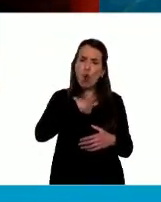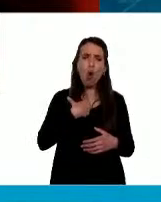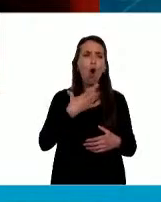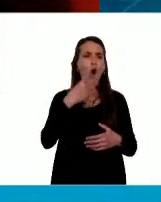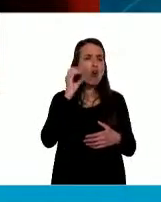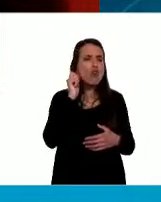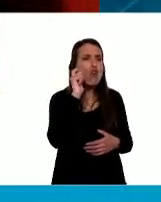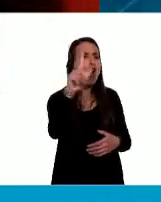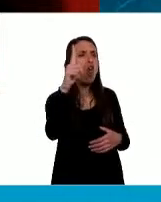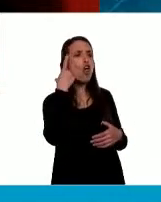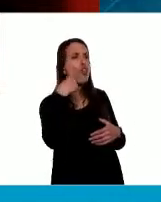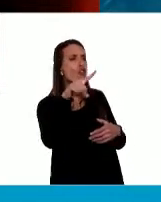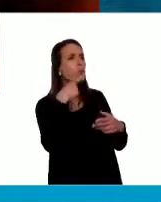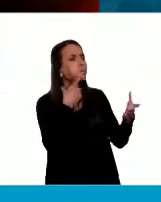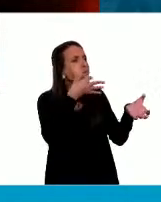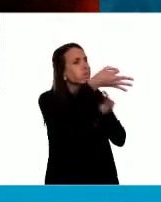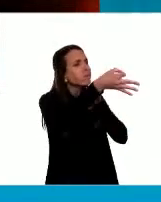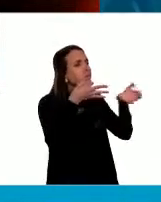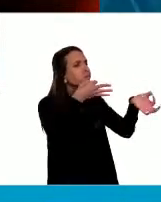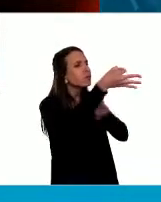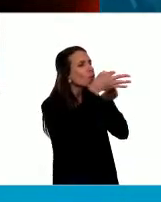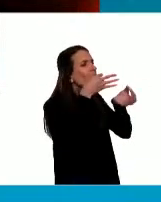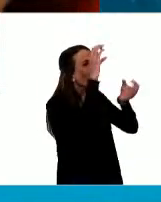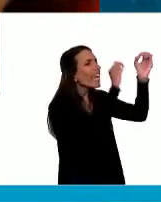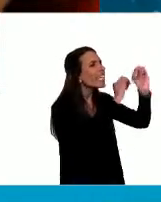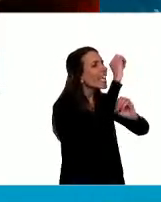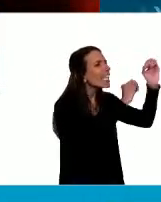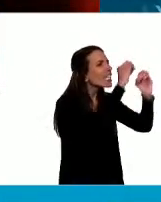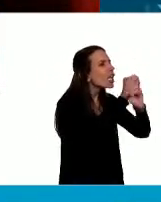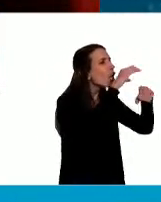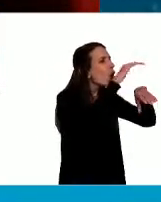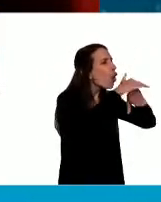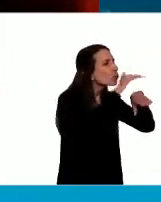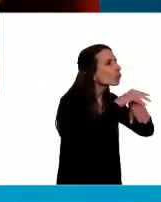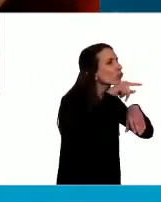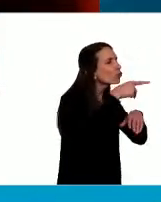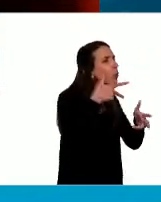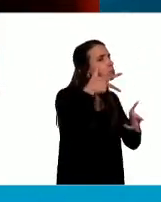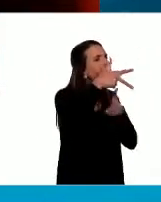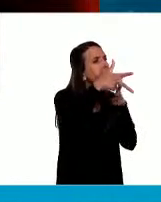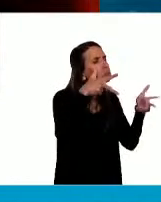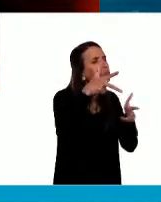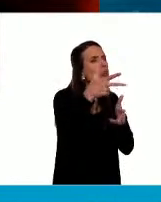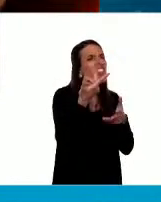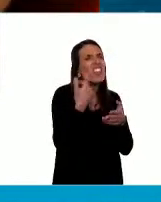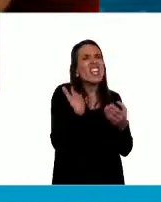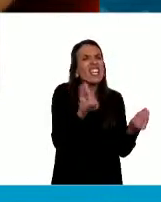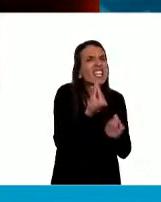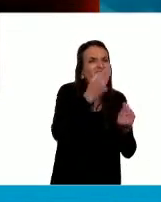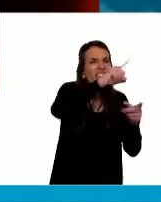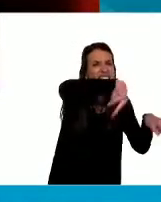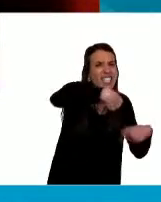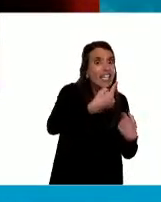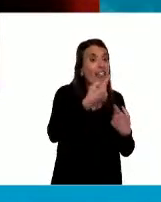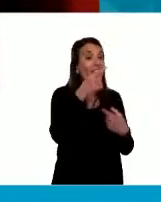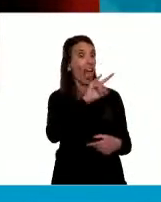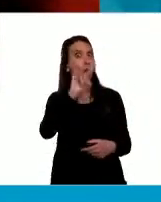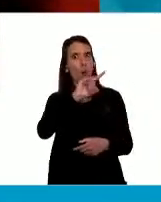Perdomo a la sazón. era el rector de la Universidad de La Plata,